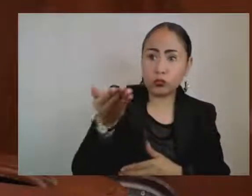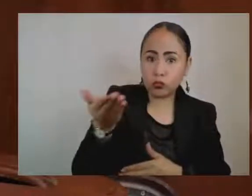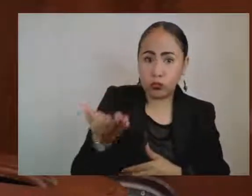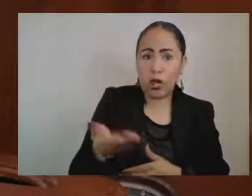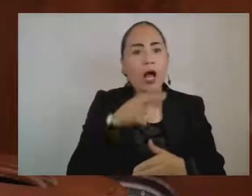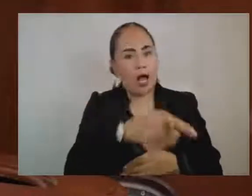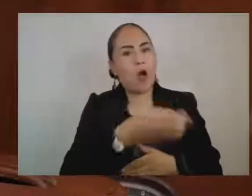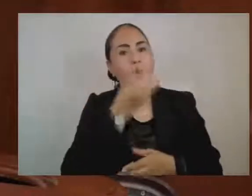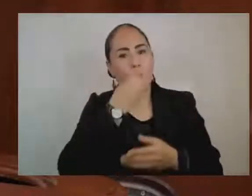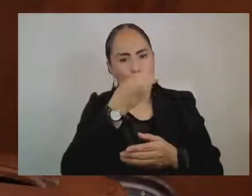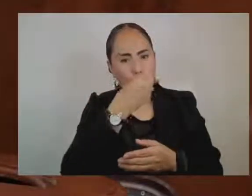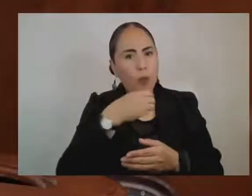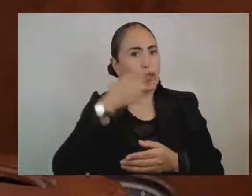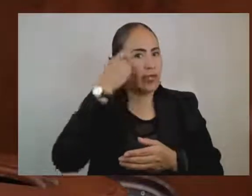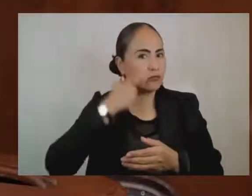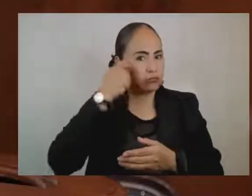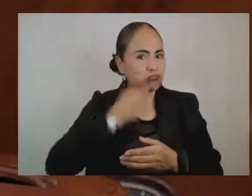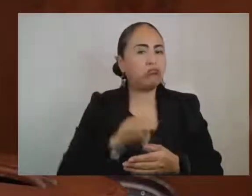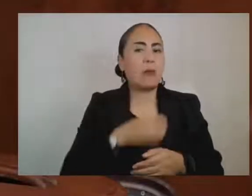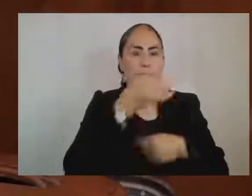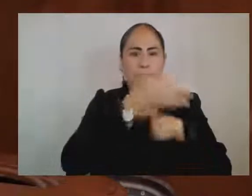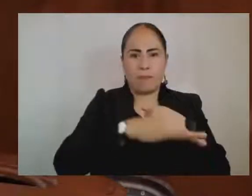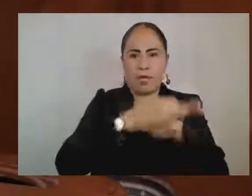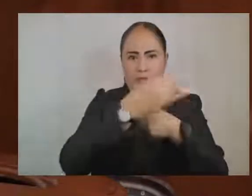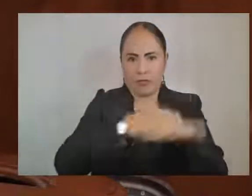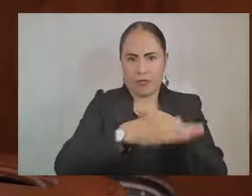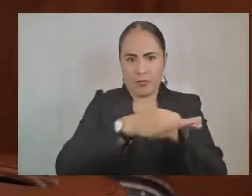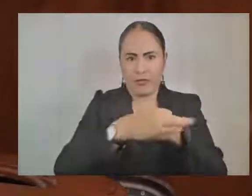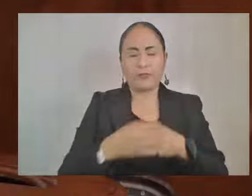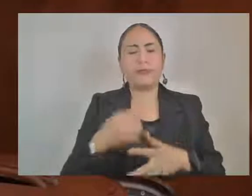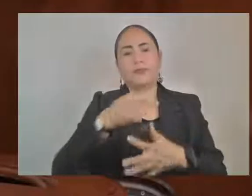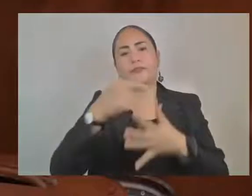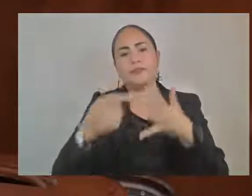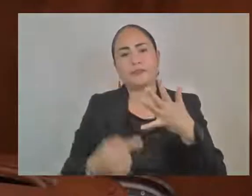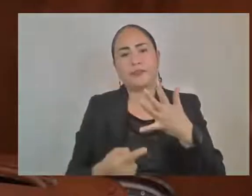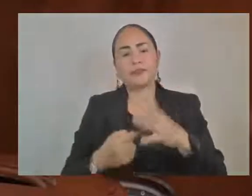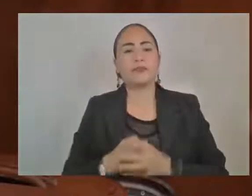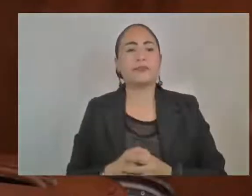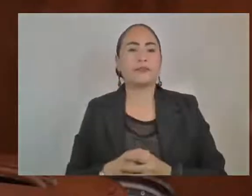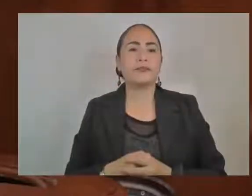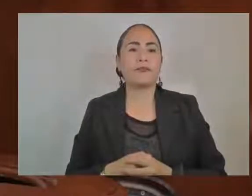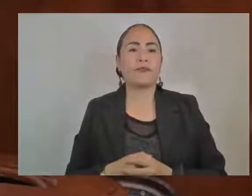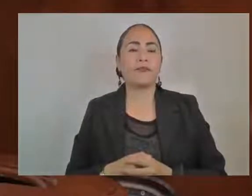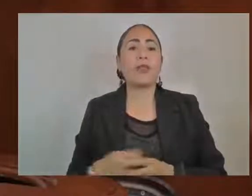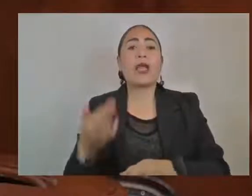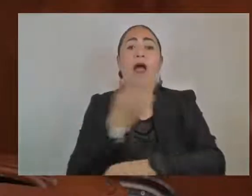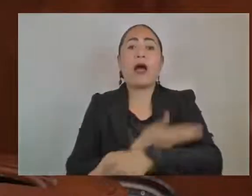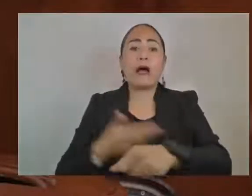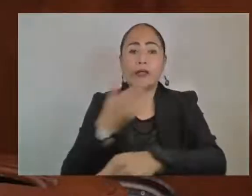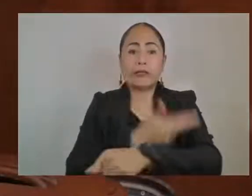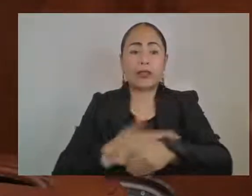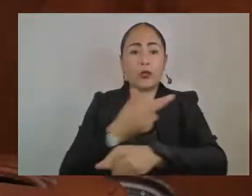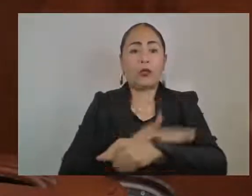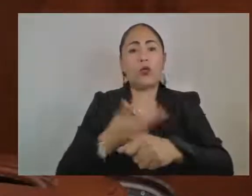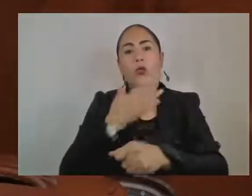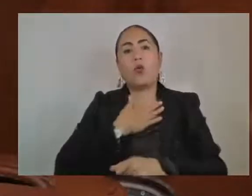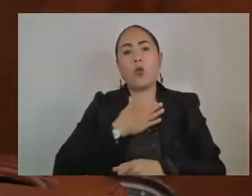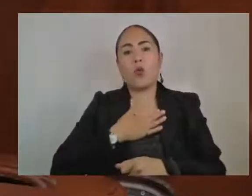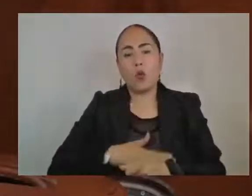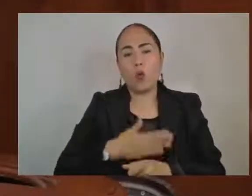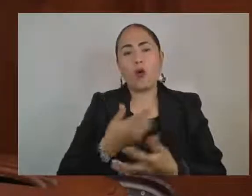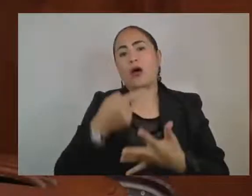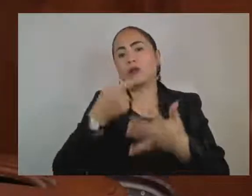se da la resolución definitiva en los juicios respectivos. En el procedimiento judicial por alimentos, la pensión que